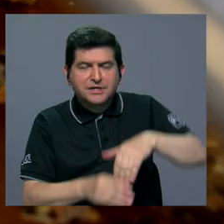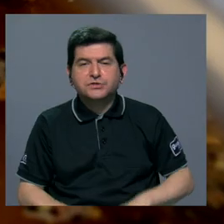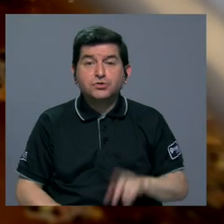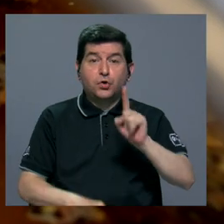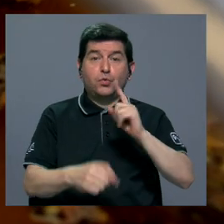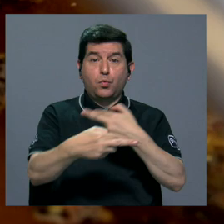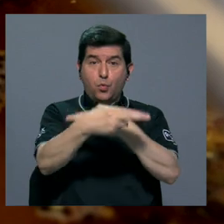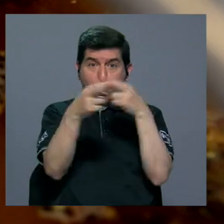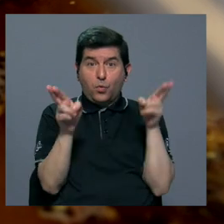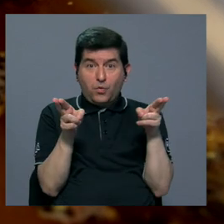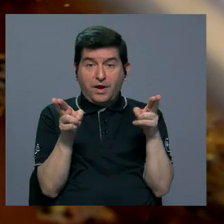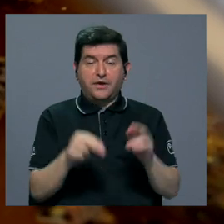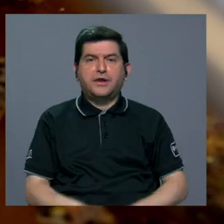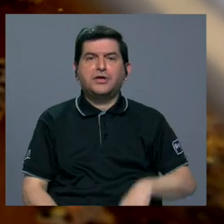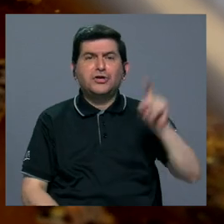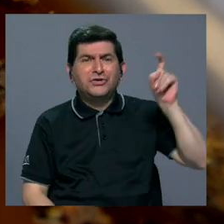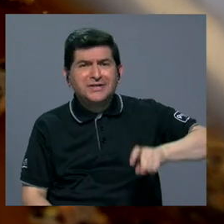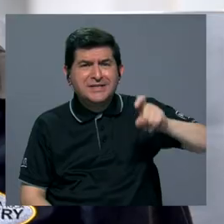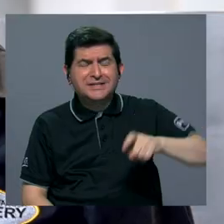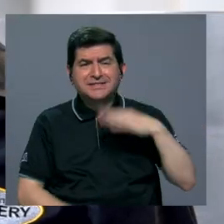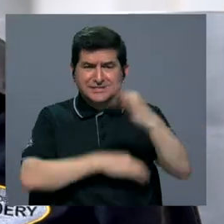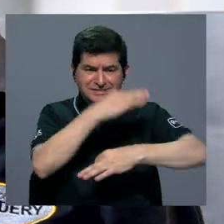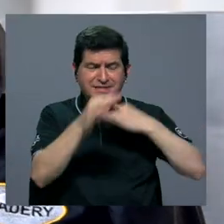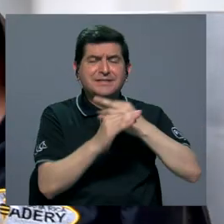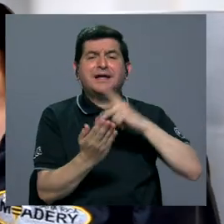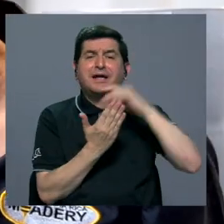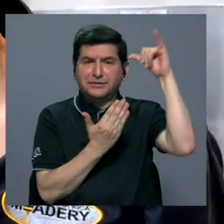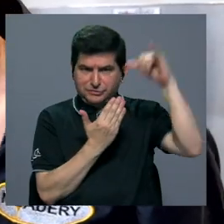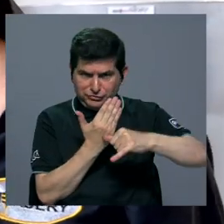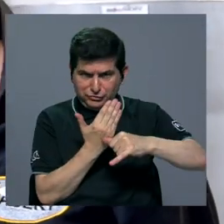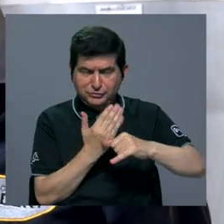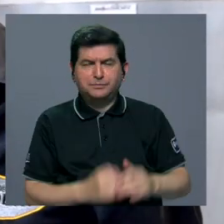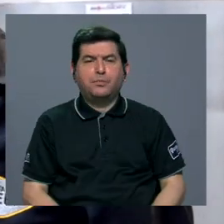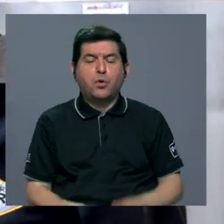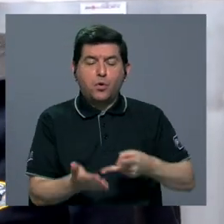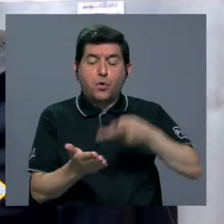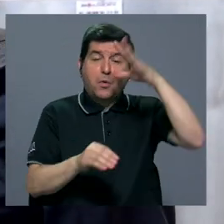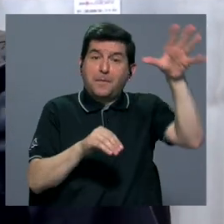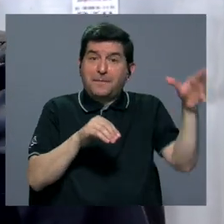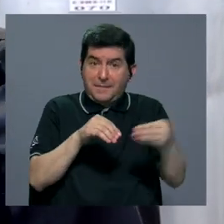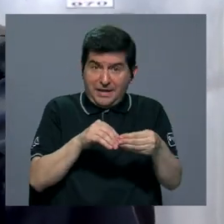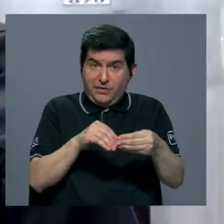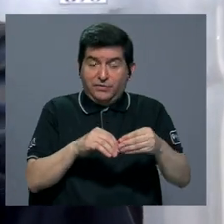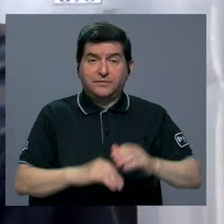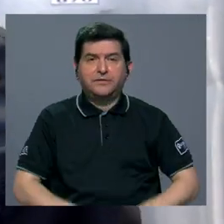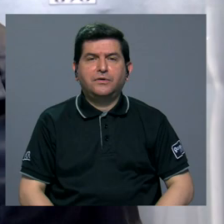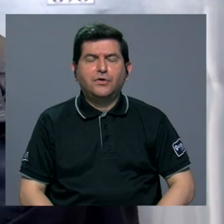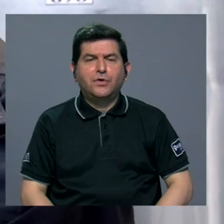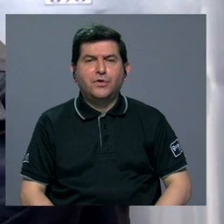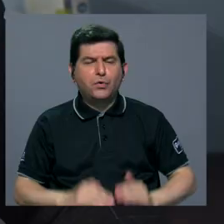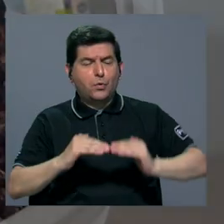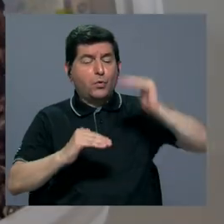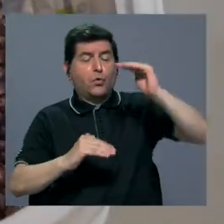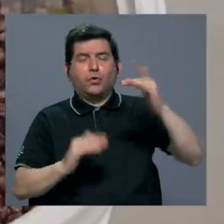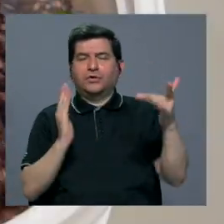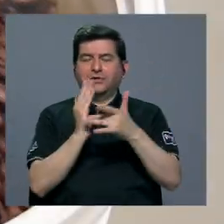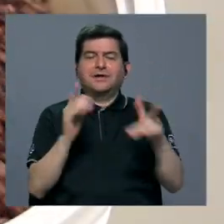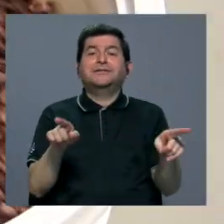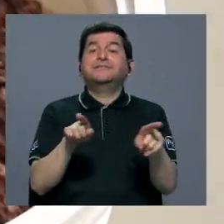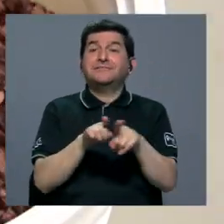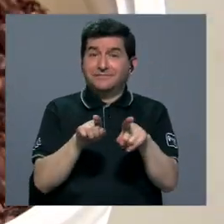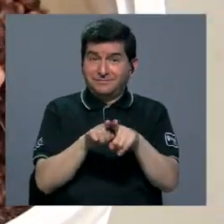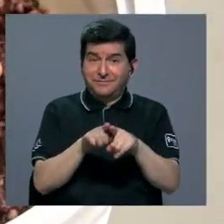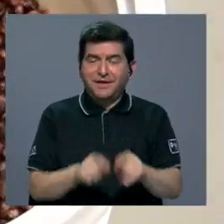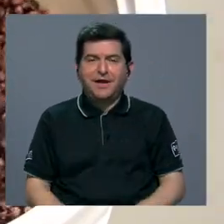que necesita este tipo de proyectos con valor agregado, con sofisticación tecnológica, además nos